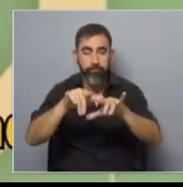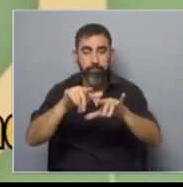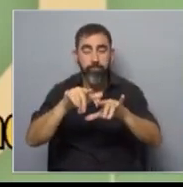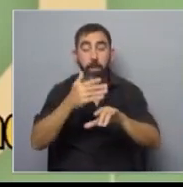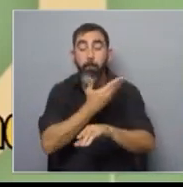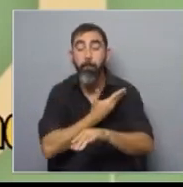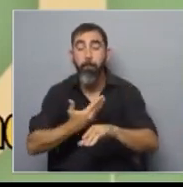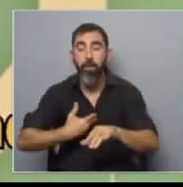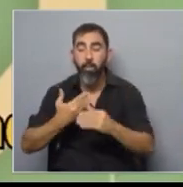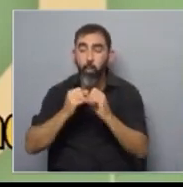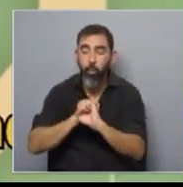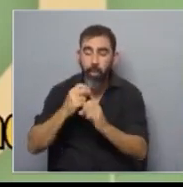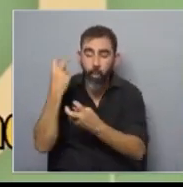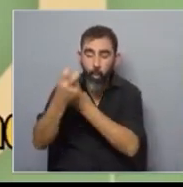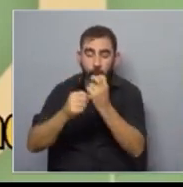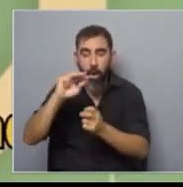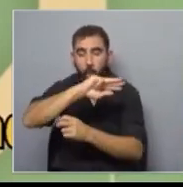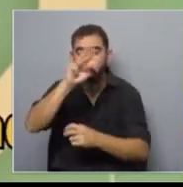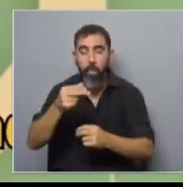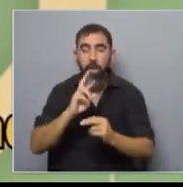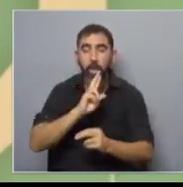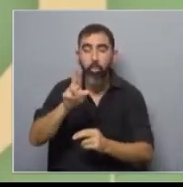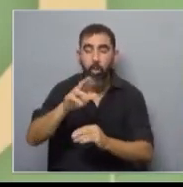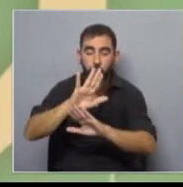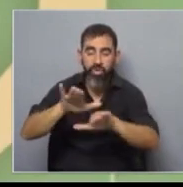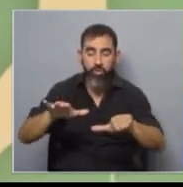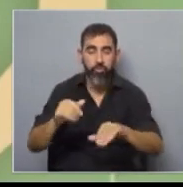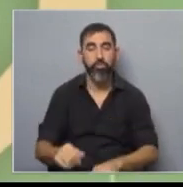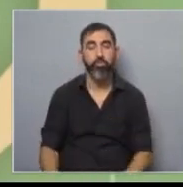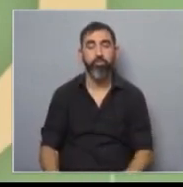maestro o adulto puede consultar en la página web cuáles son los resultados de ese niño.